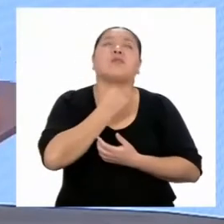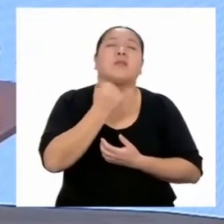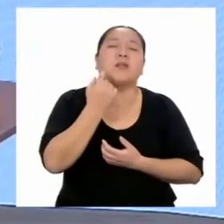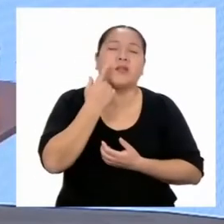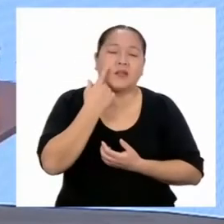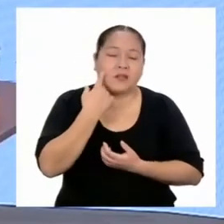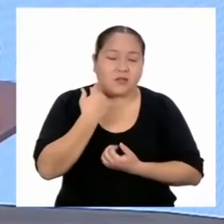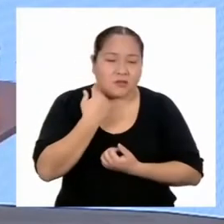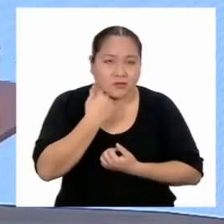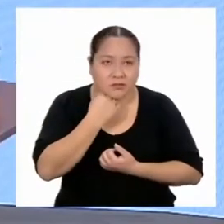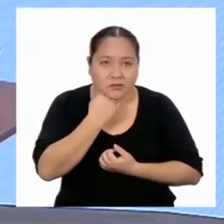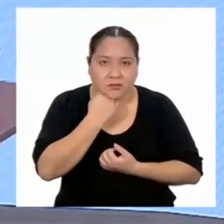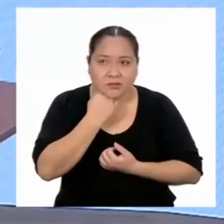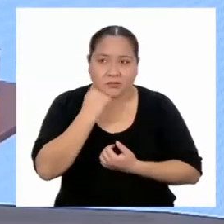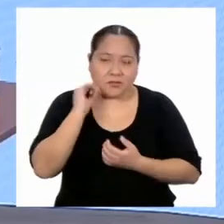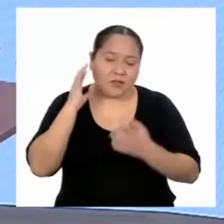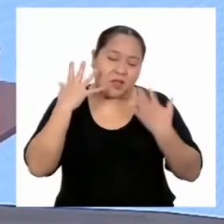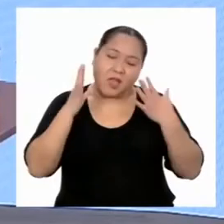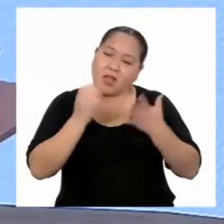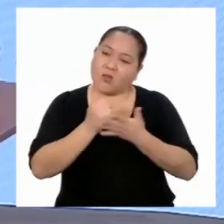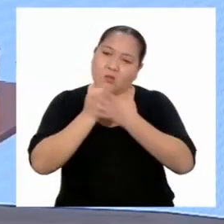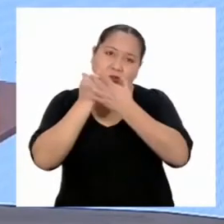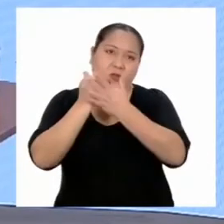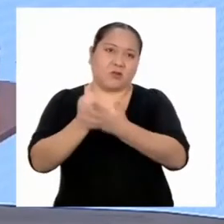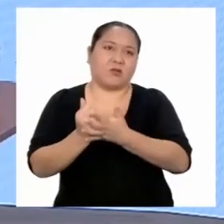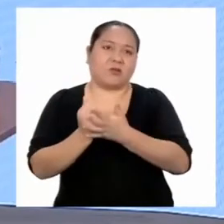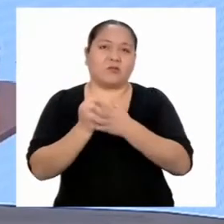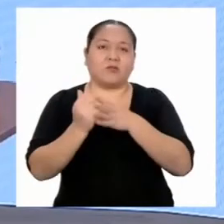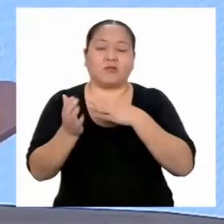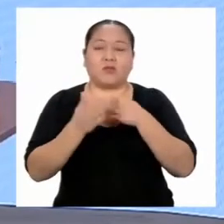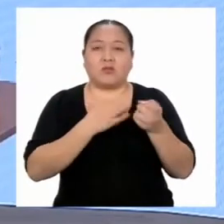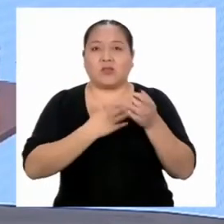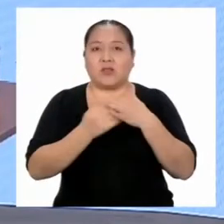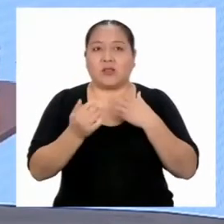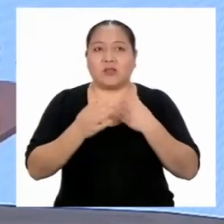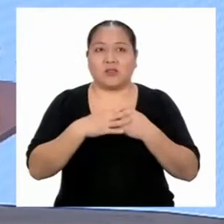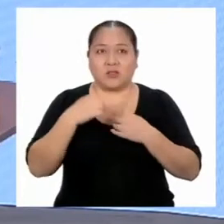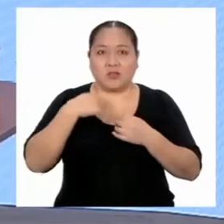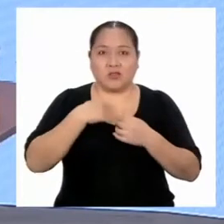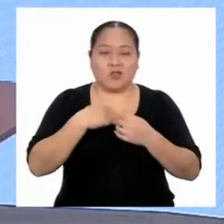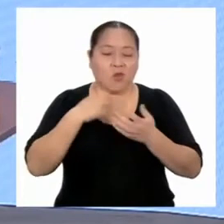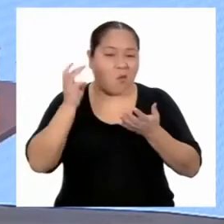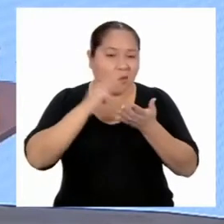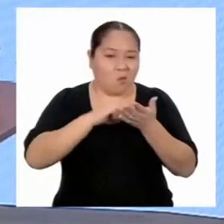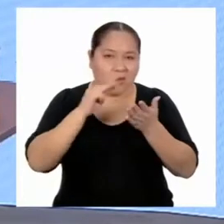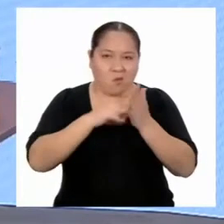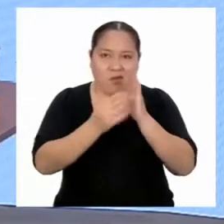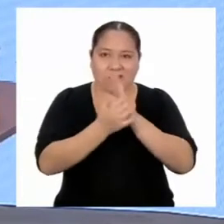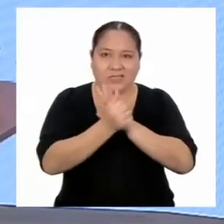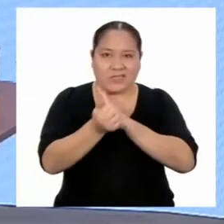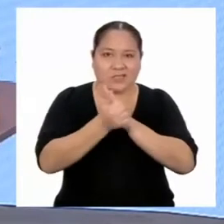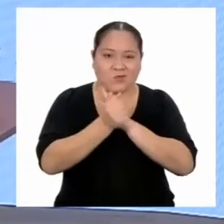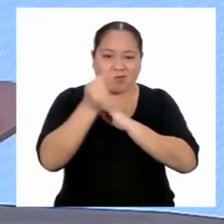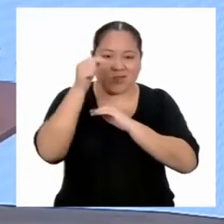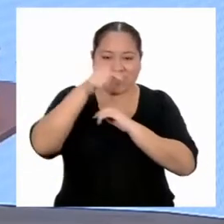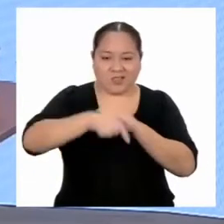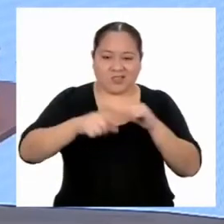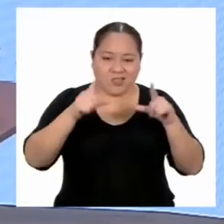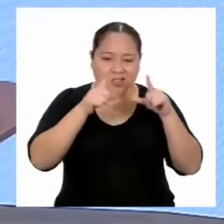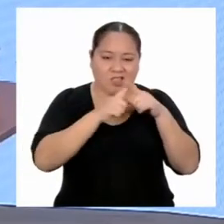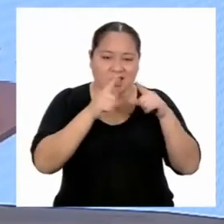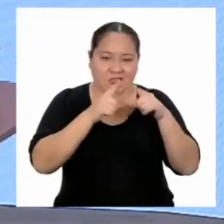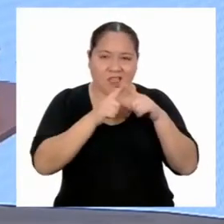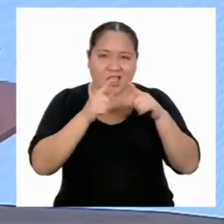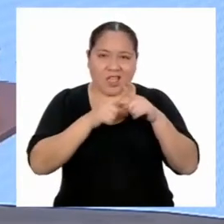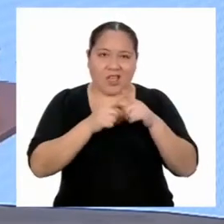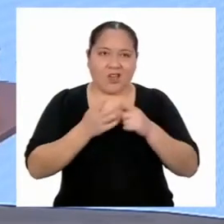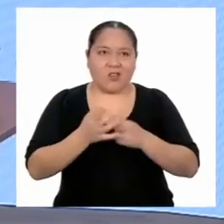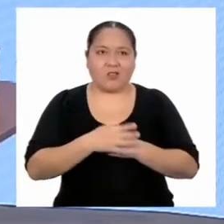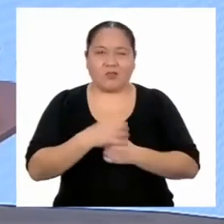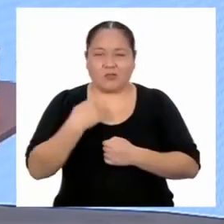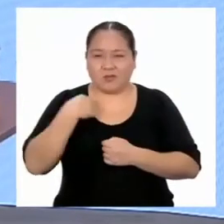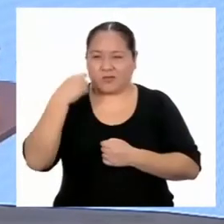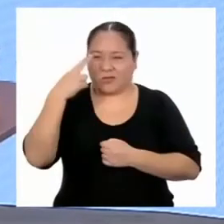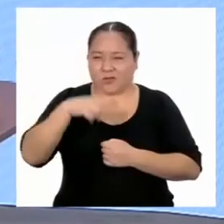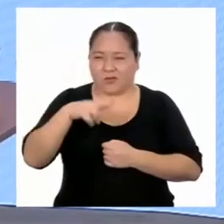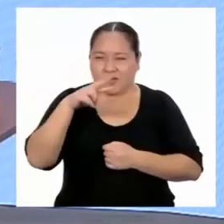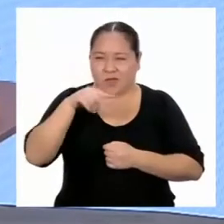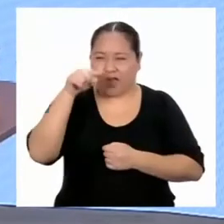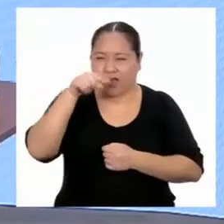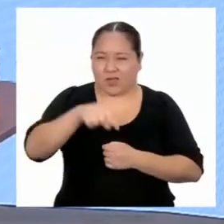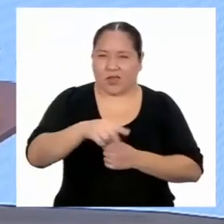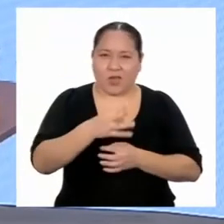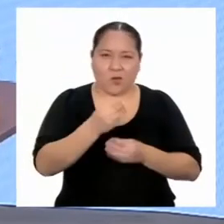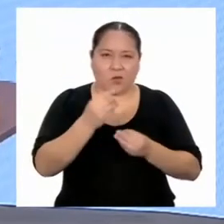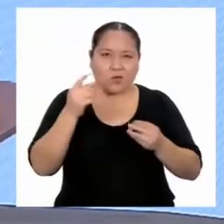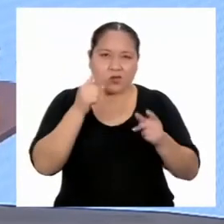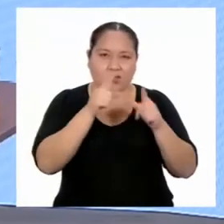Bueno, tendré que ayudarlo nomás. Total, cada vez me estoy volviendo más experto en esto de los triángulos y por lo que veo, aquí